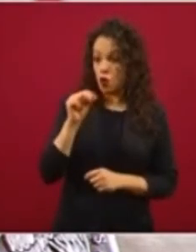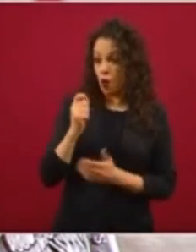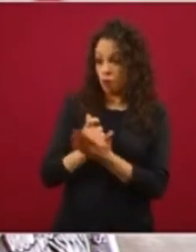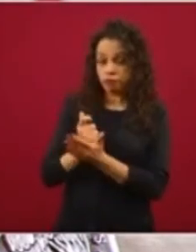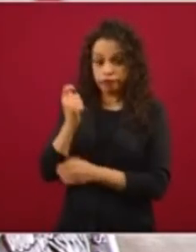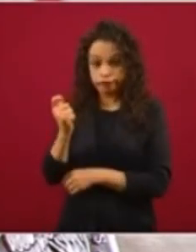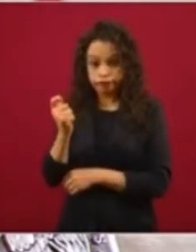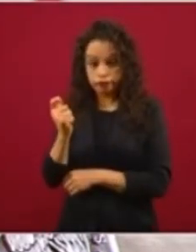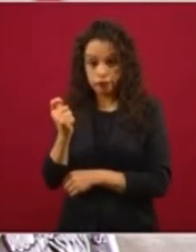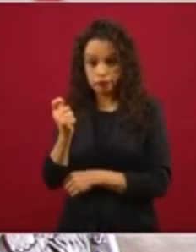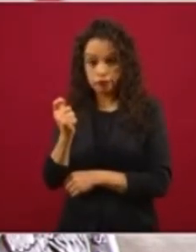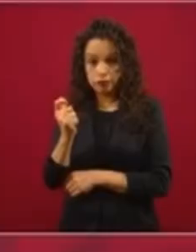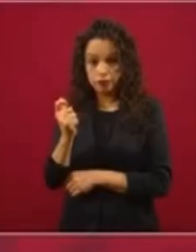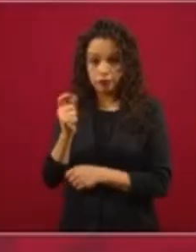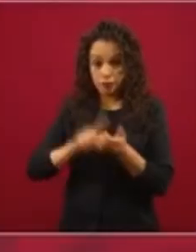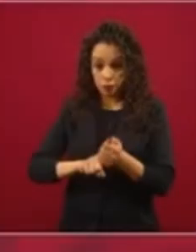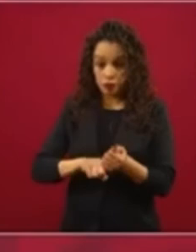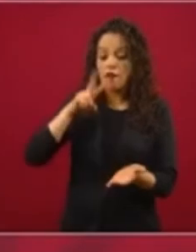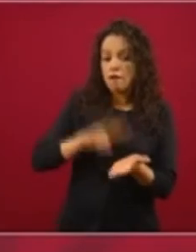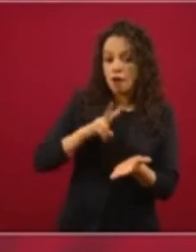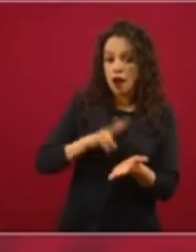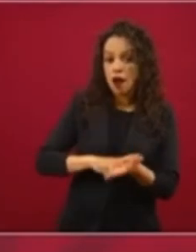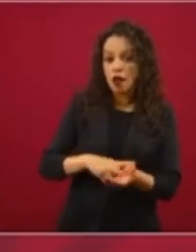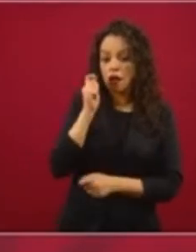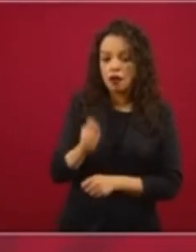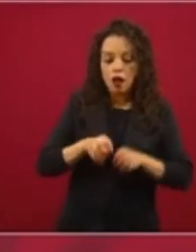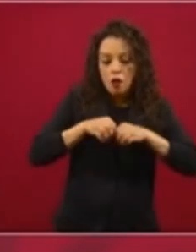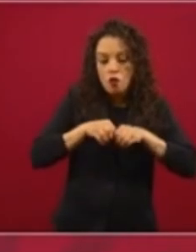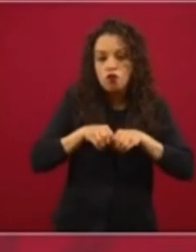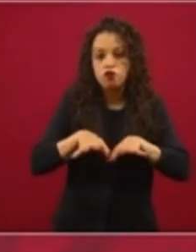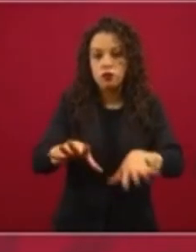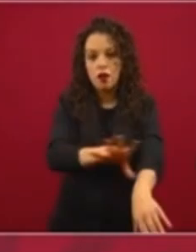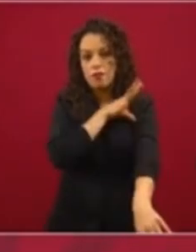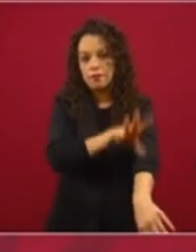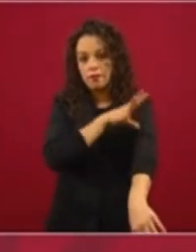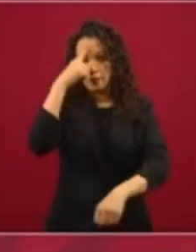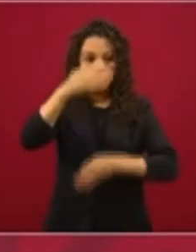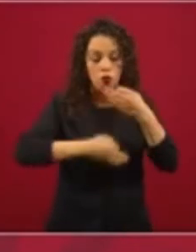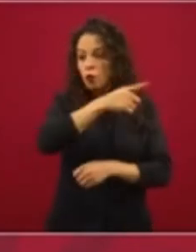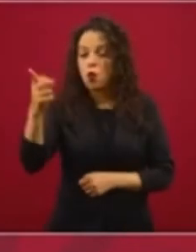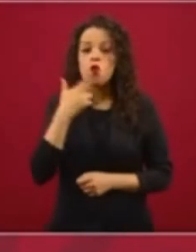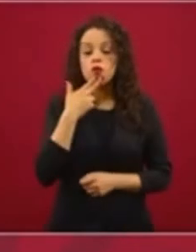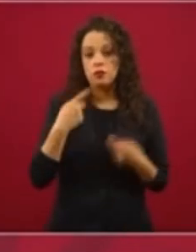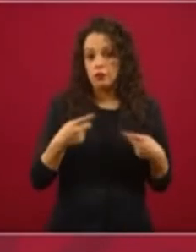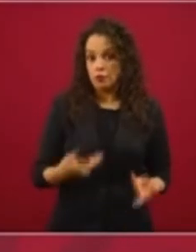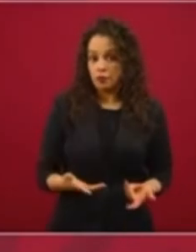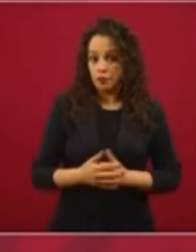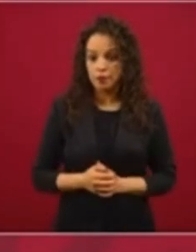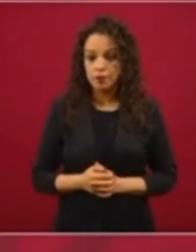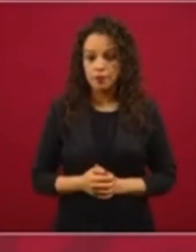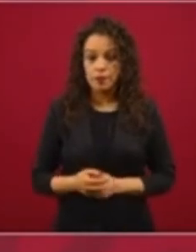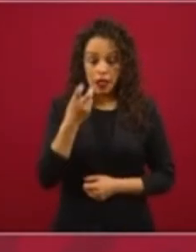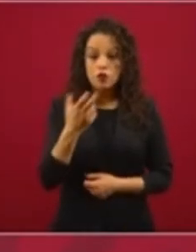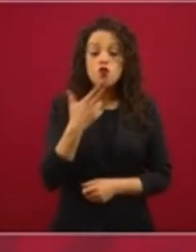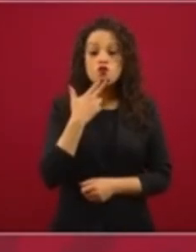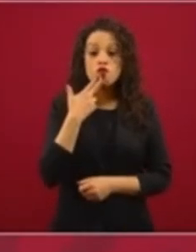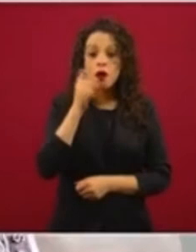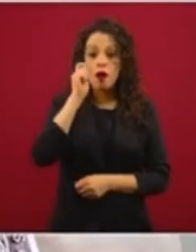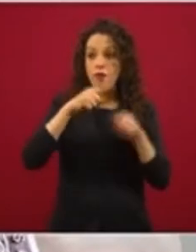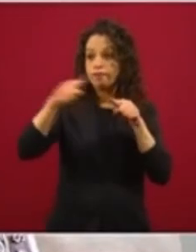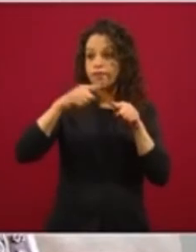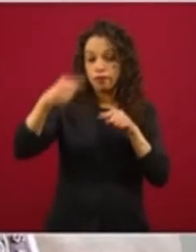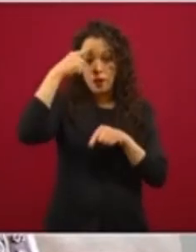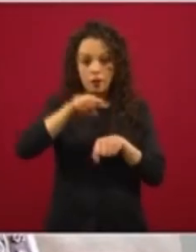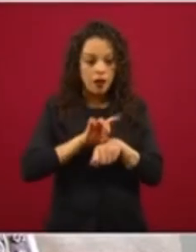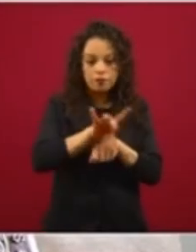el costo de la distribución de la energía eléctrica, el uso de las líneas